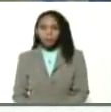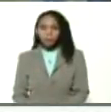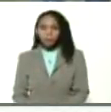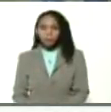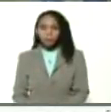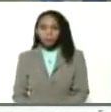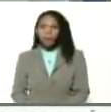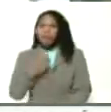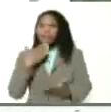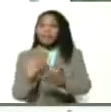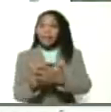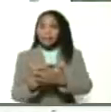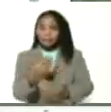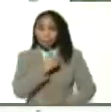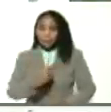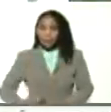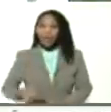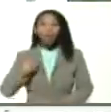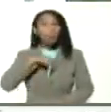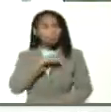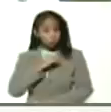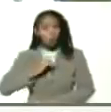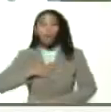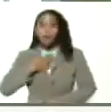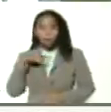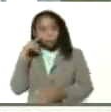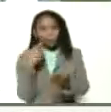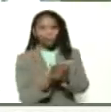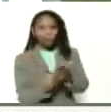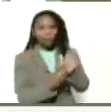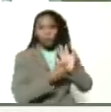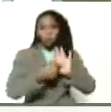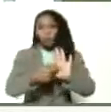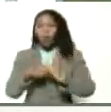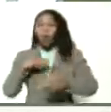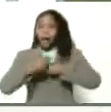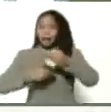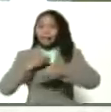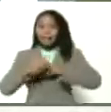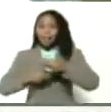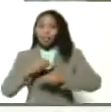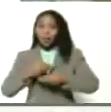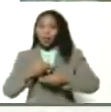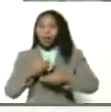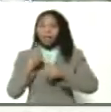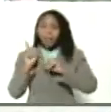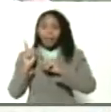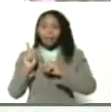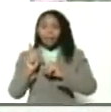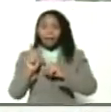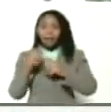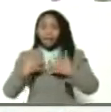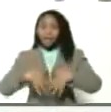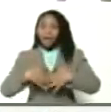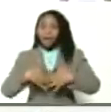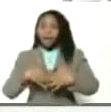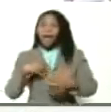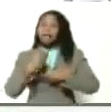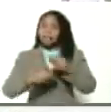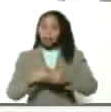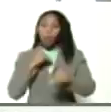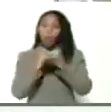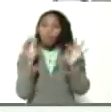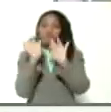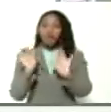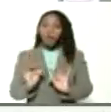Gracias, presidente, mire, nosotros podemos mostrarle lo que estamos haciendo desde esta planta, de igual lo estamos haciendo